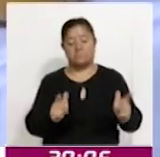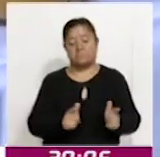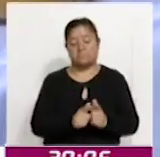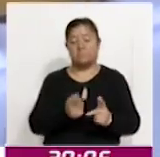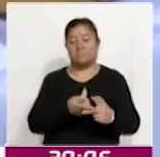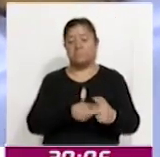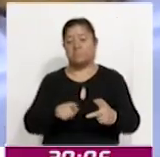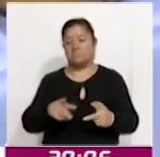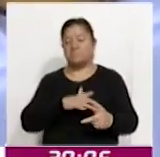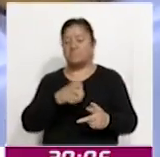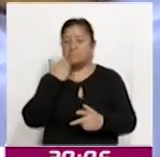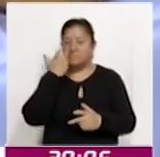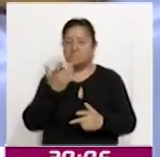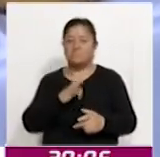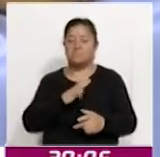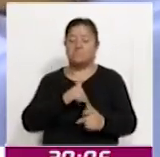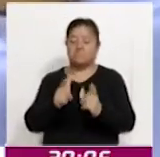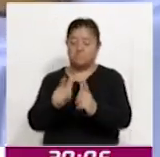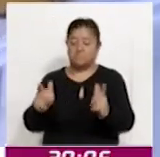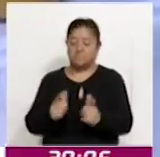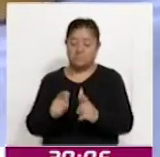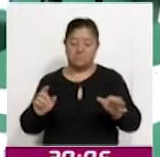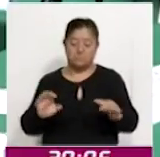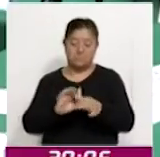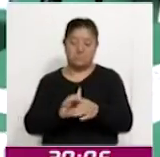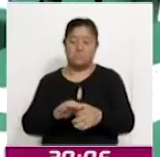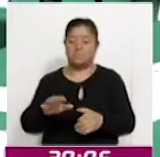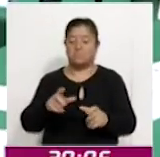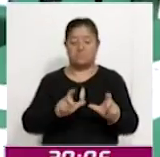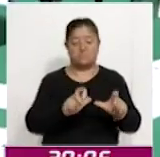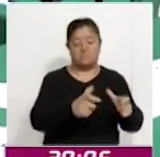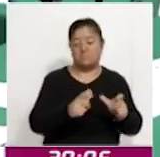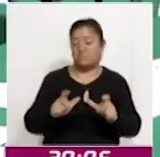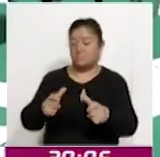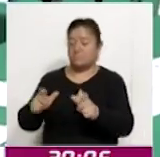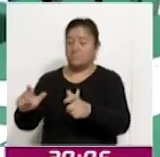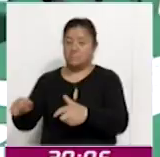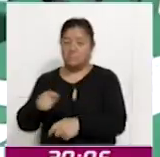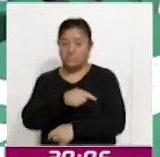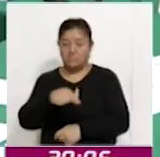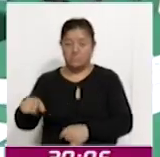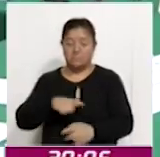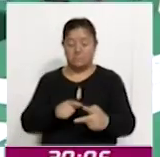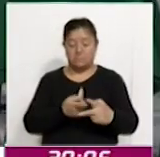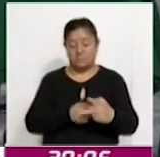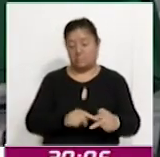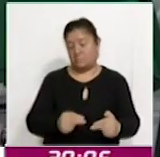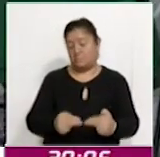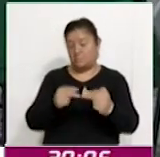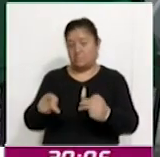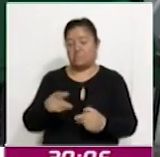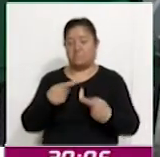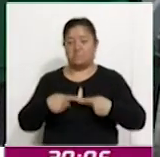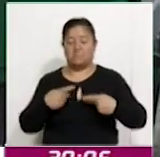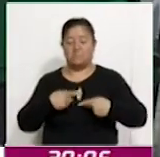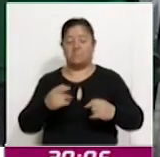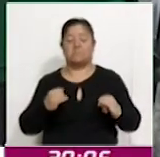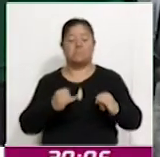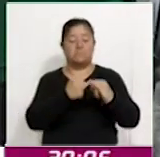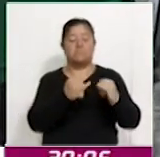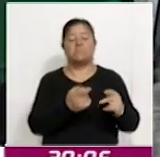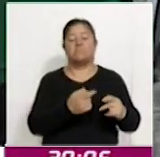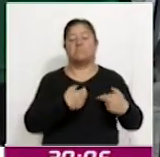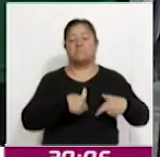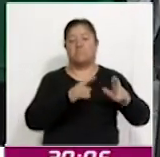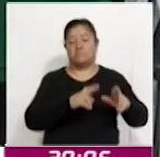mediante la creación de redes colaborativas entre emprendedores. Durante el evento, autoridades estatales, representantes de instituciones y emprendedores